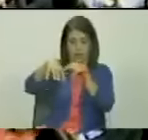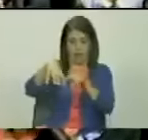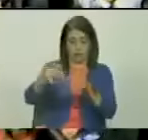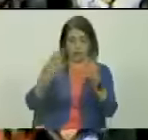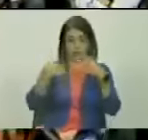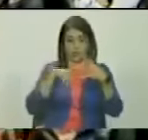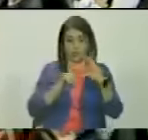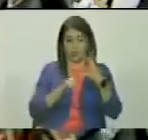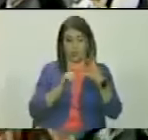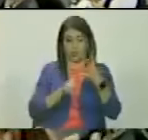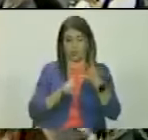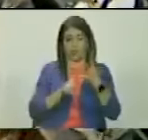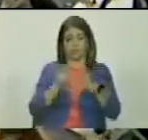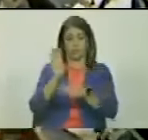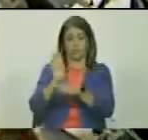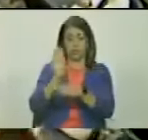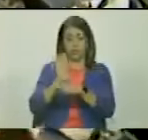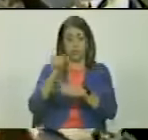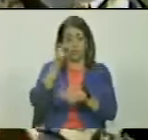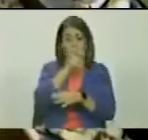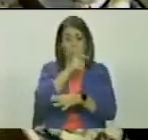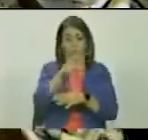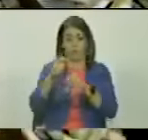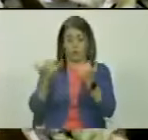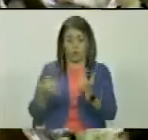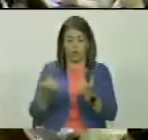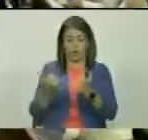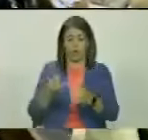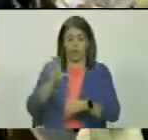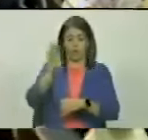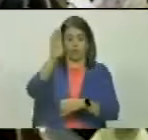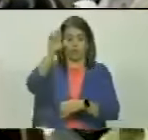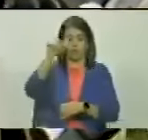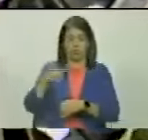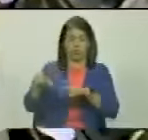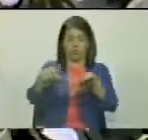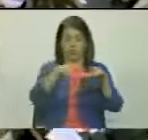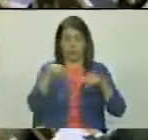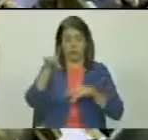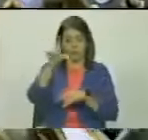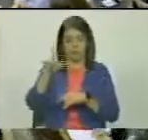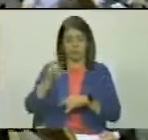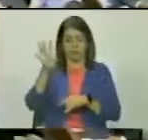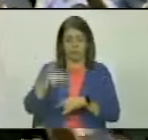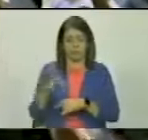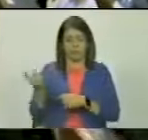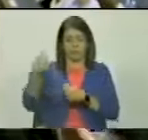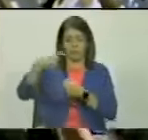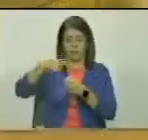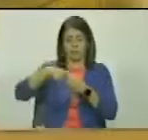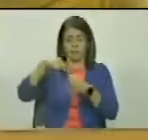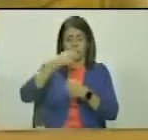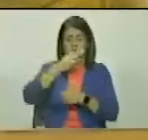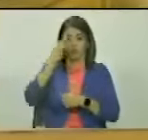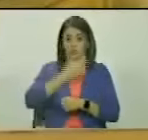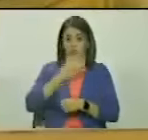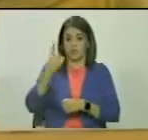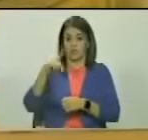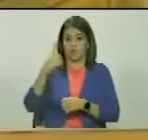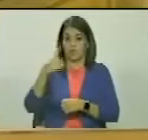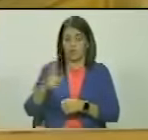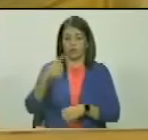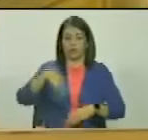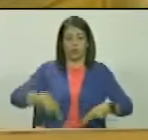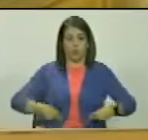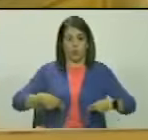cuatro proteger a la población actual y futura del territorio de la guayana esequiva y garantizar sus derechos